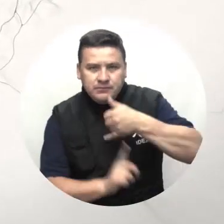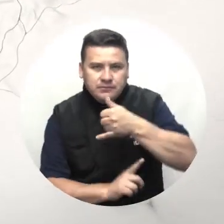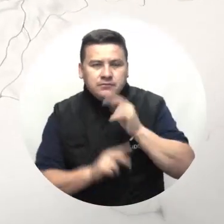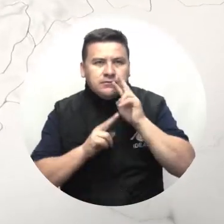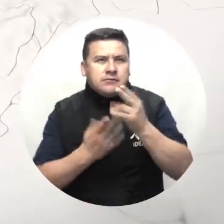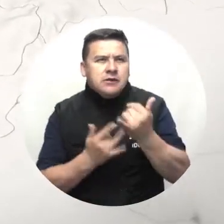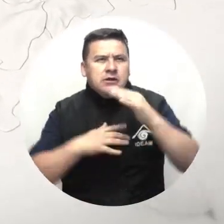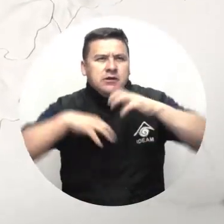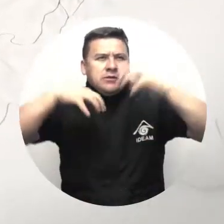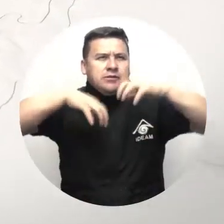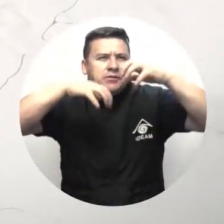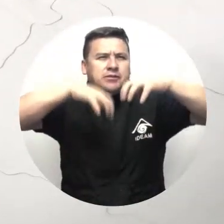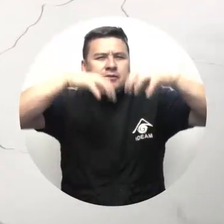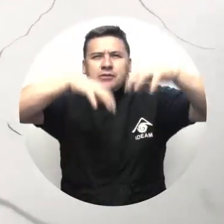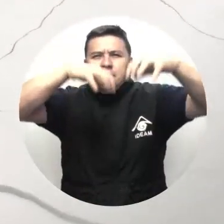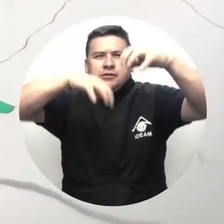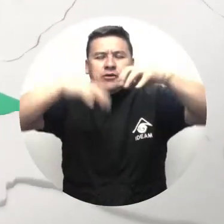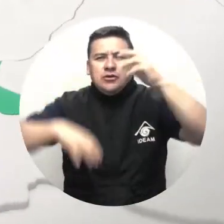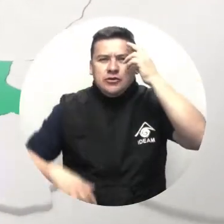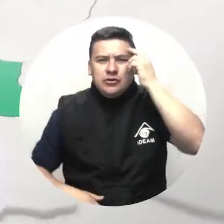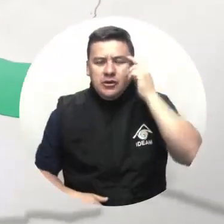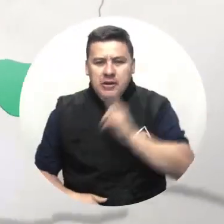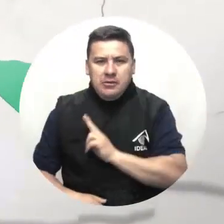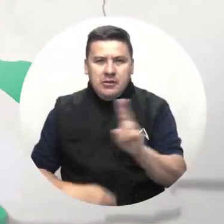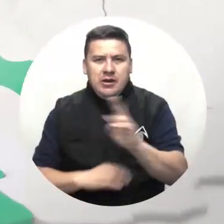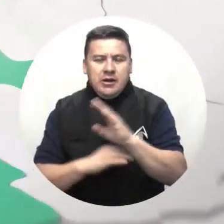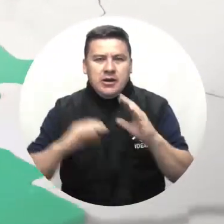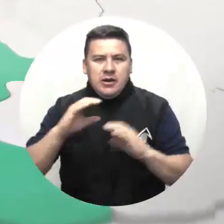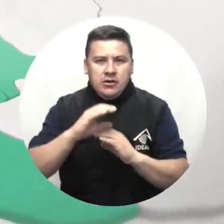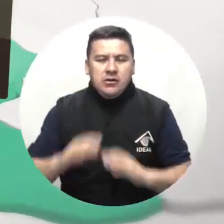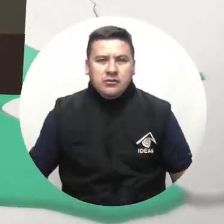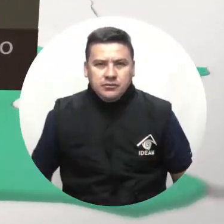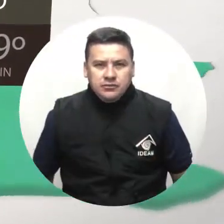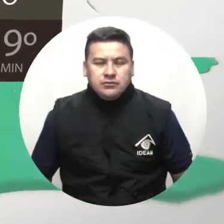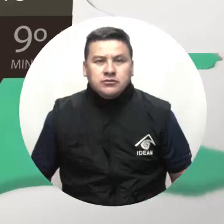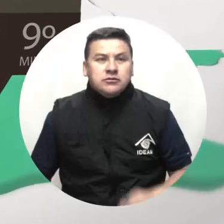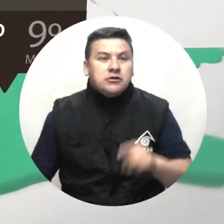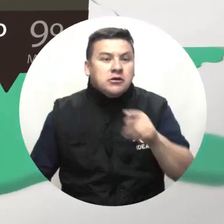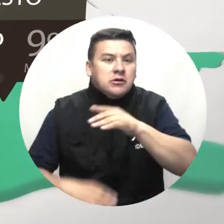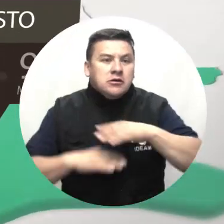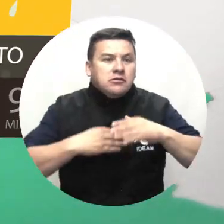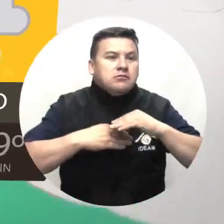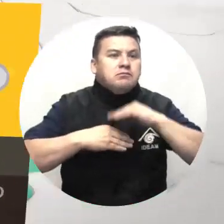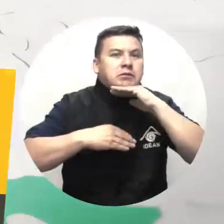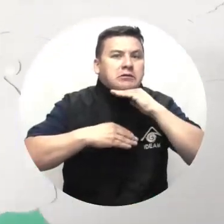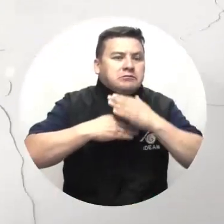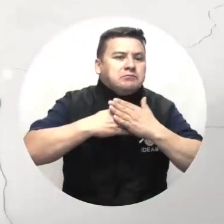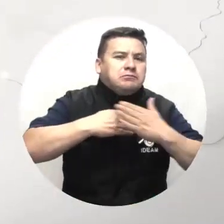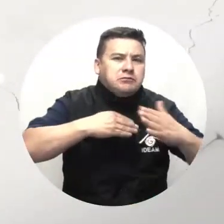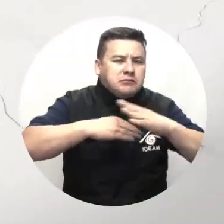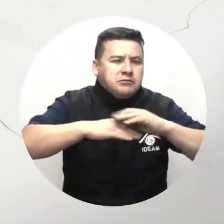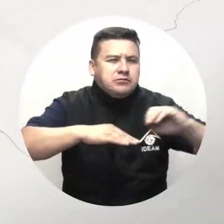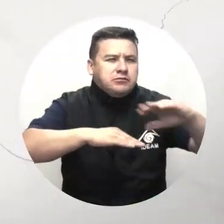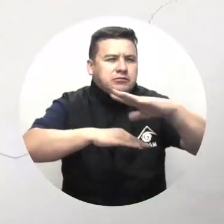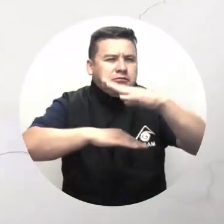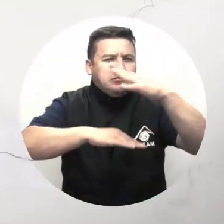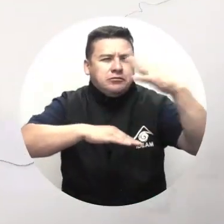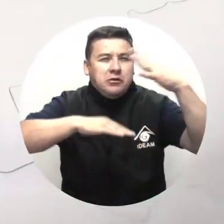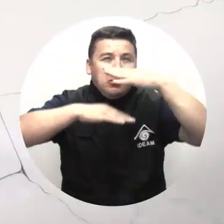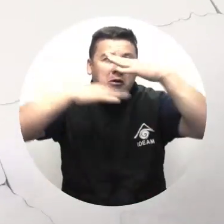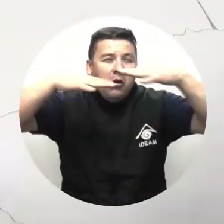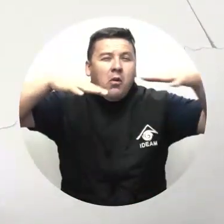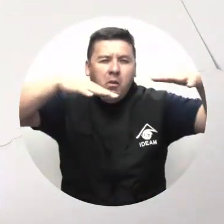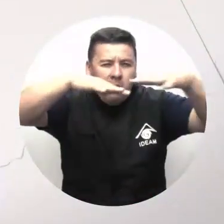Pacífico esperamos lluvias ligeras en sectores del Chocó y Valle del Cauca En el resto de la región habrá tiempo seco y paisajes